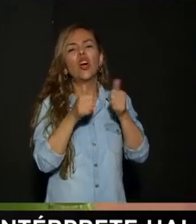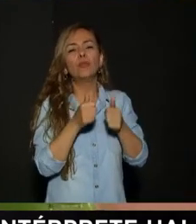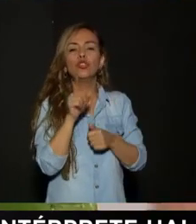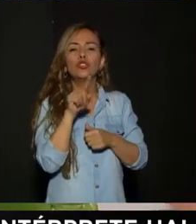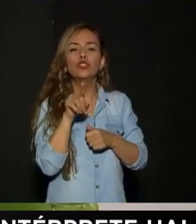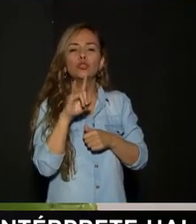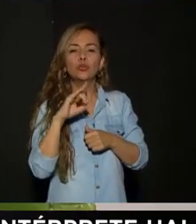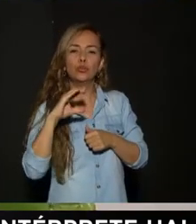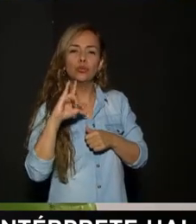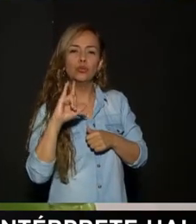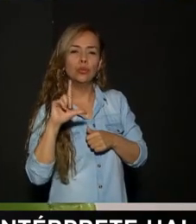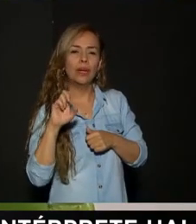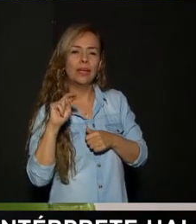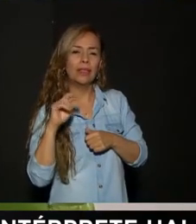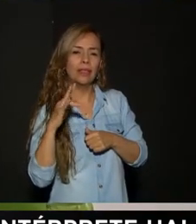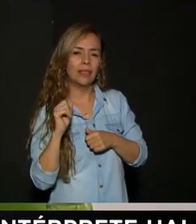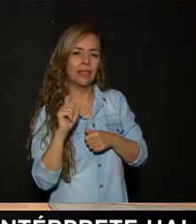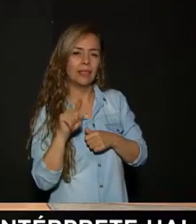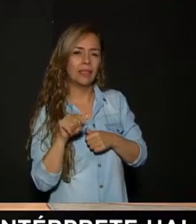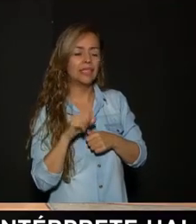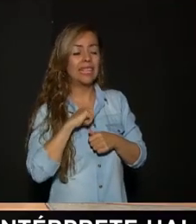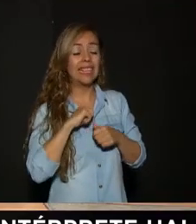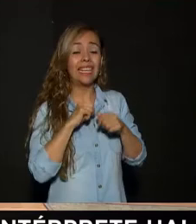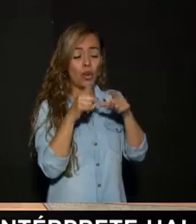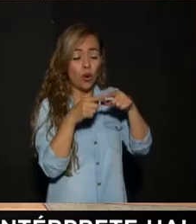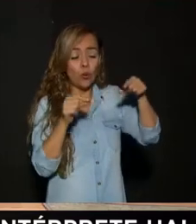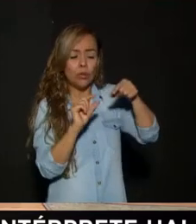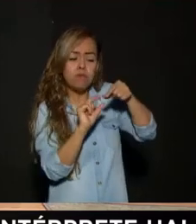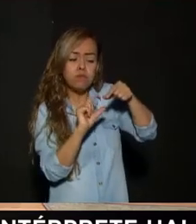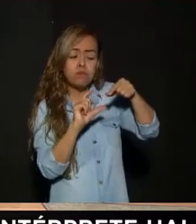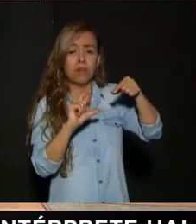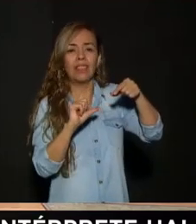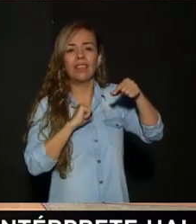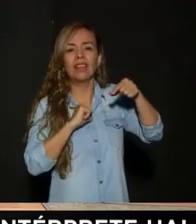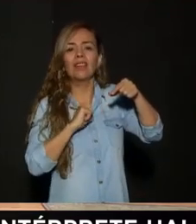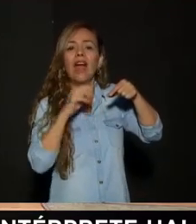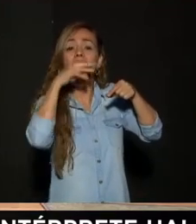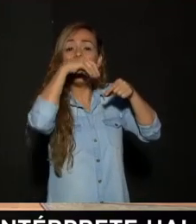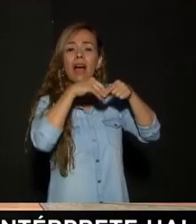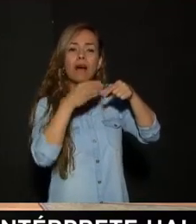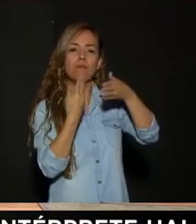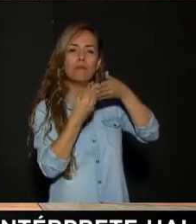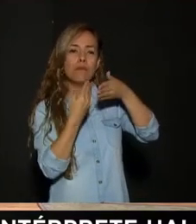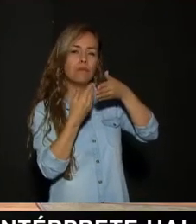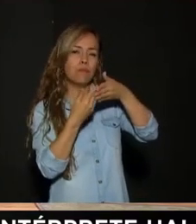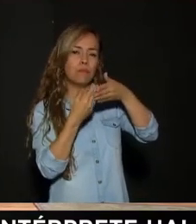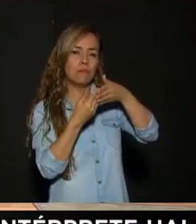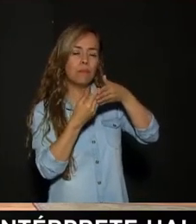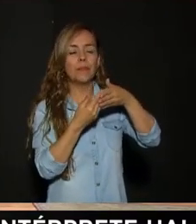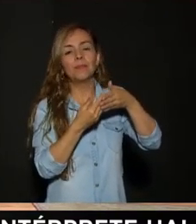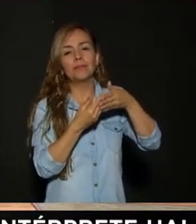Carnosas Que pueden guardar Un grado de humedad Muy alto En sus hojas Entonces No solamente